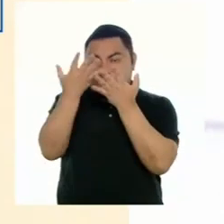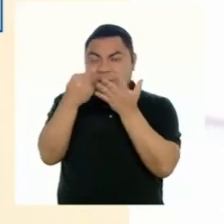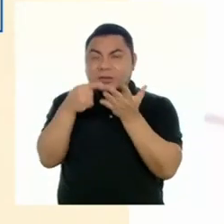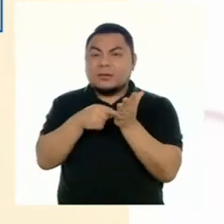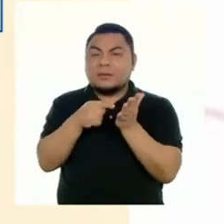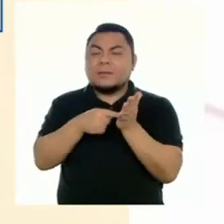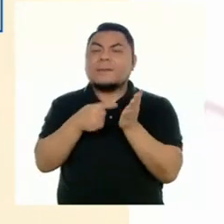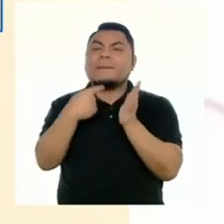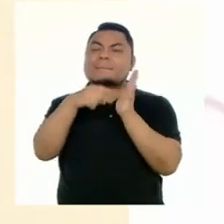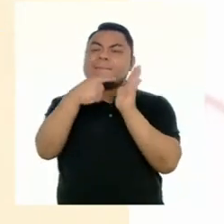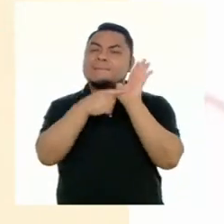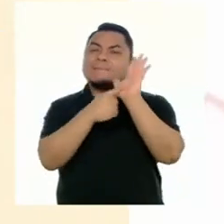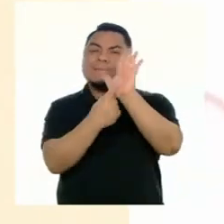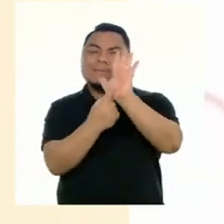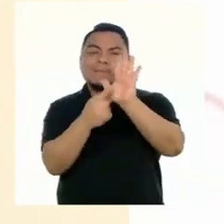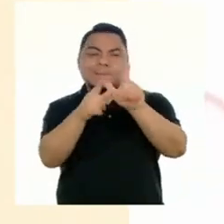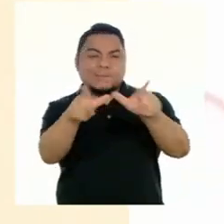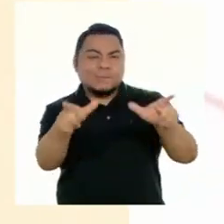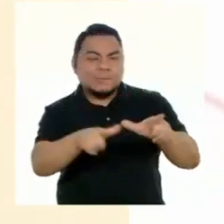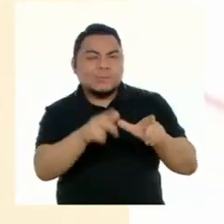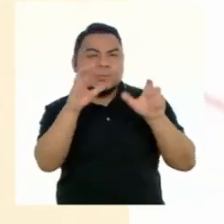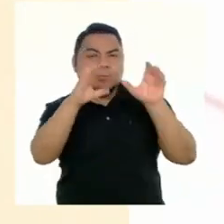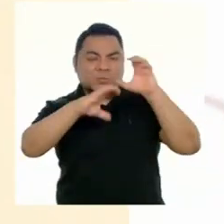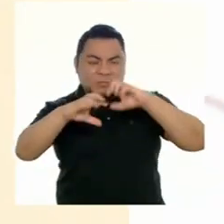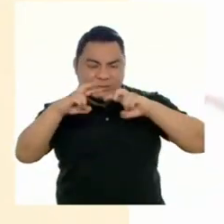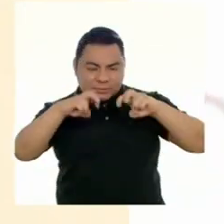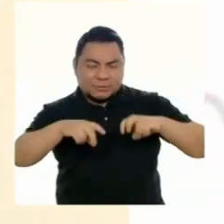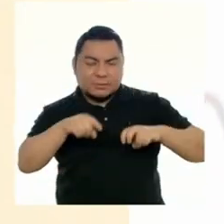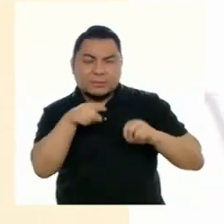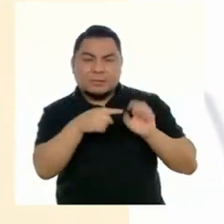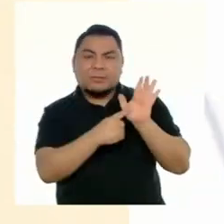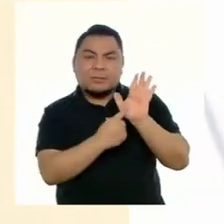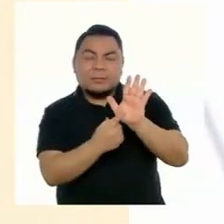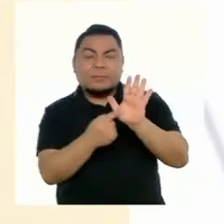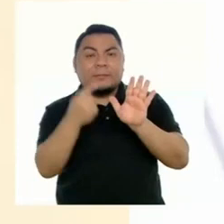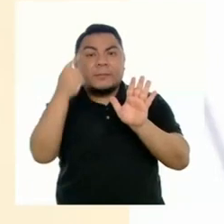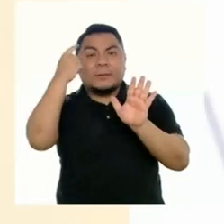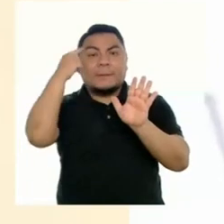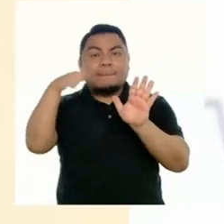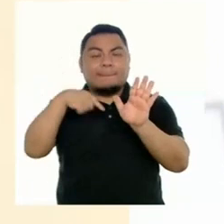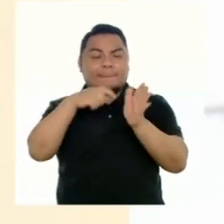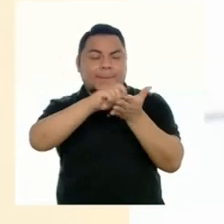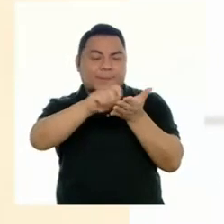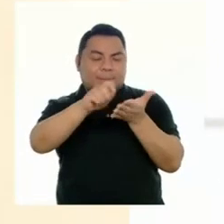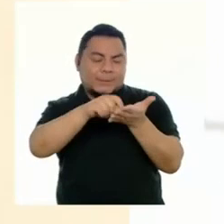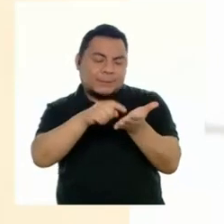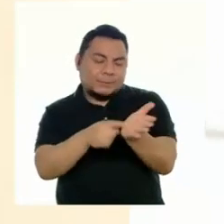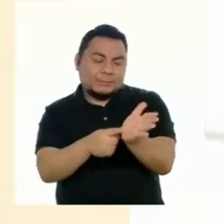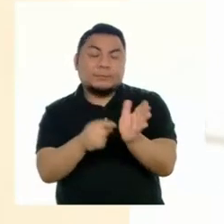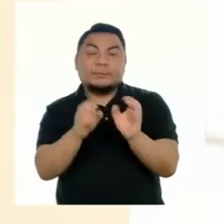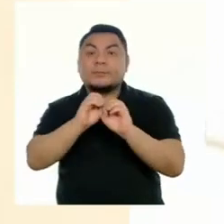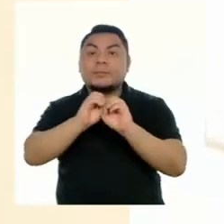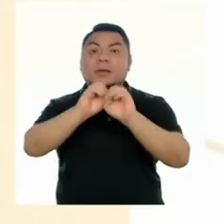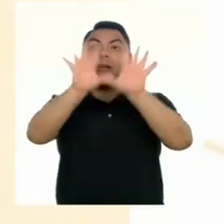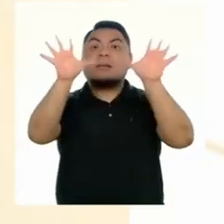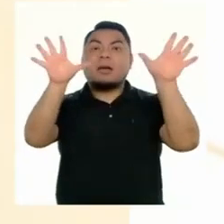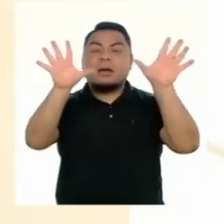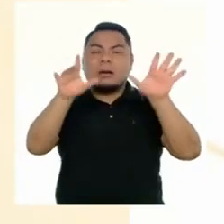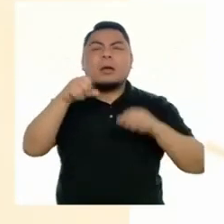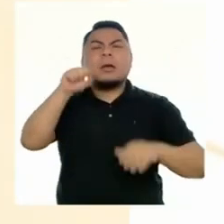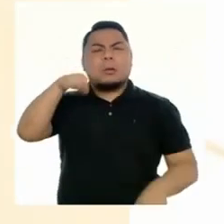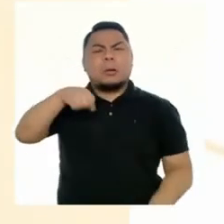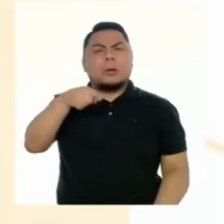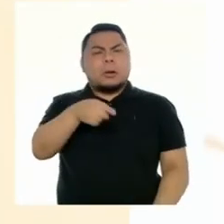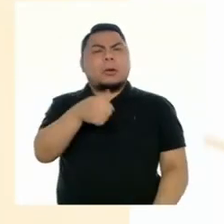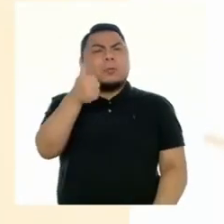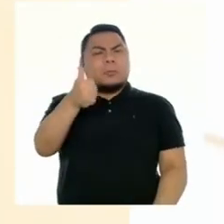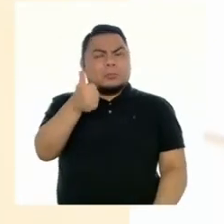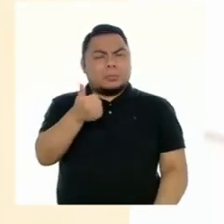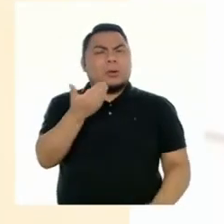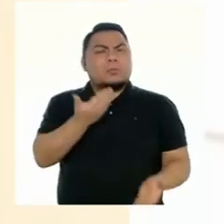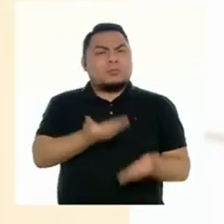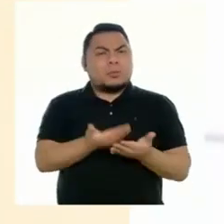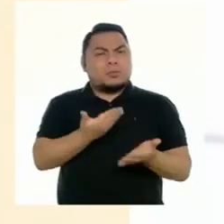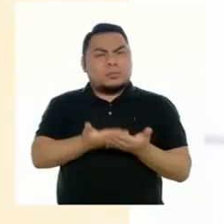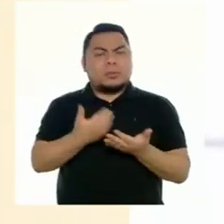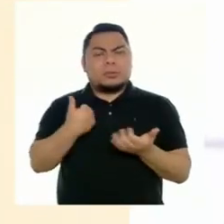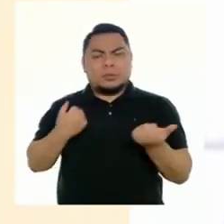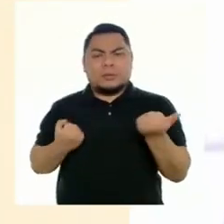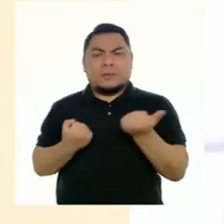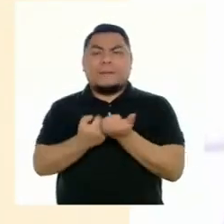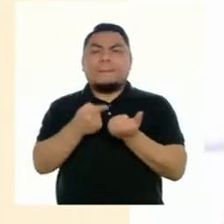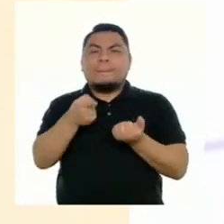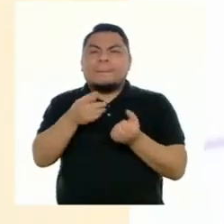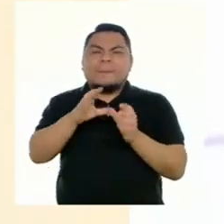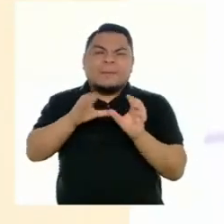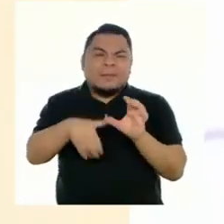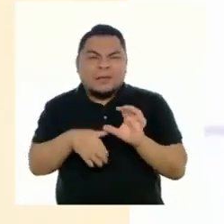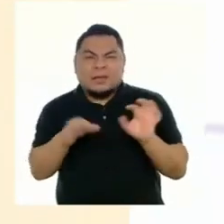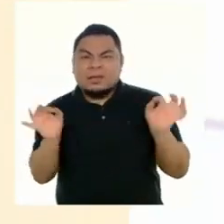desde los diversos campos y ciencias. Si las ideas de mi texto son claras, coherentes y cohesionadas y no tienen